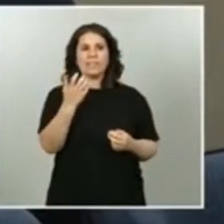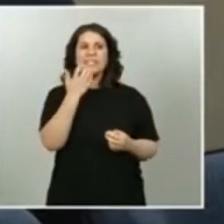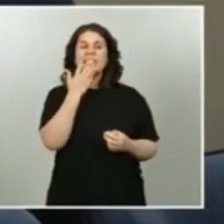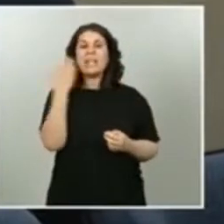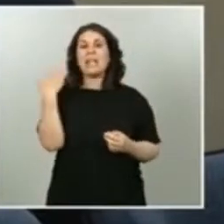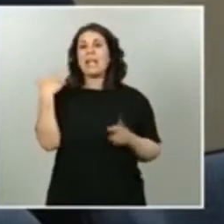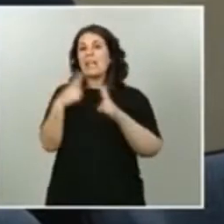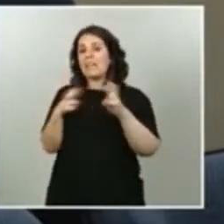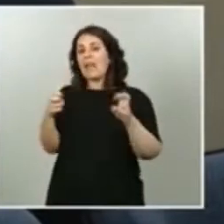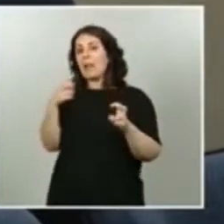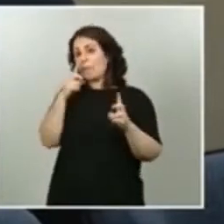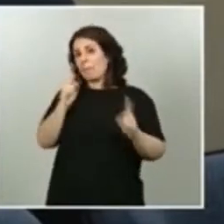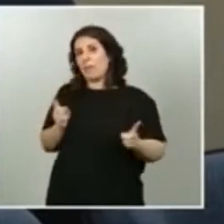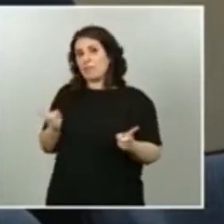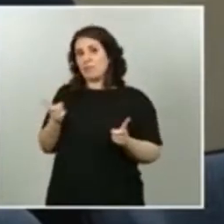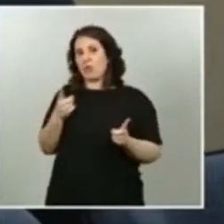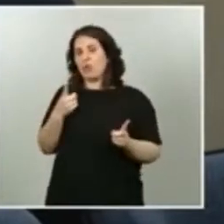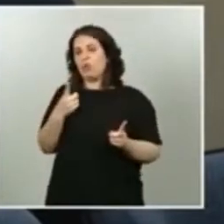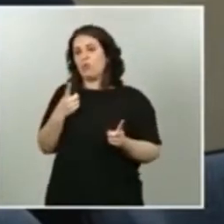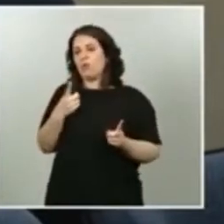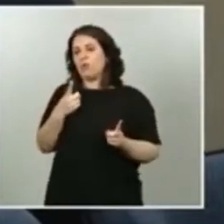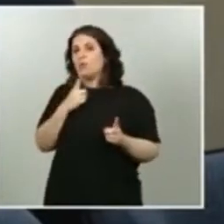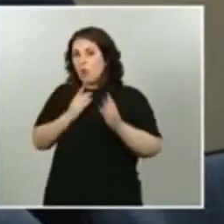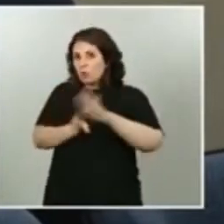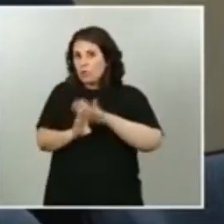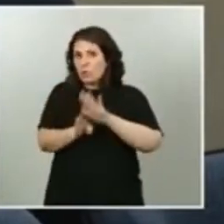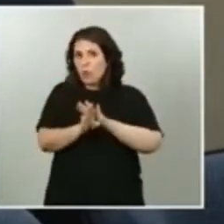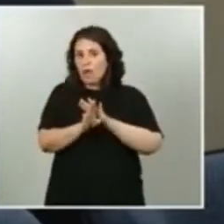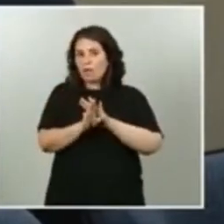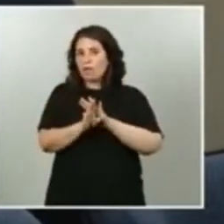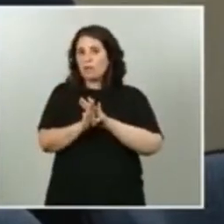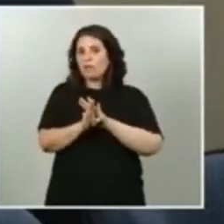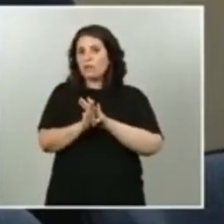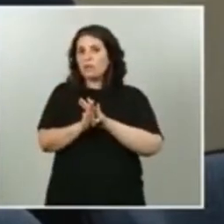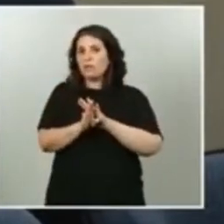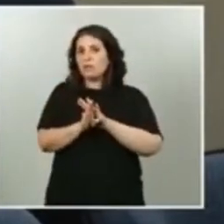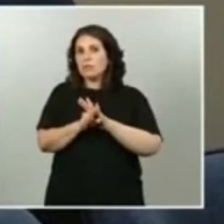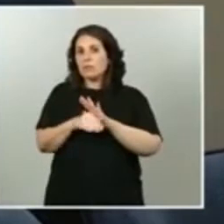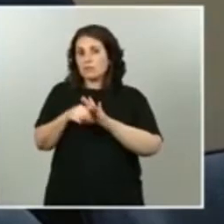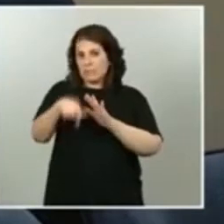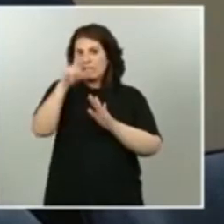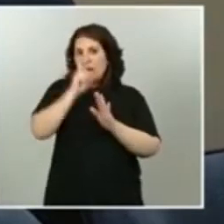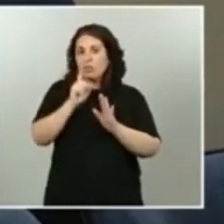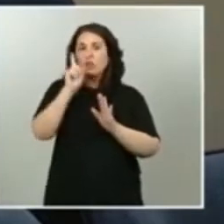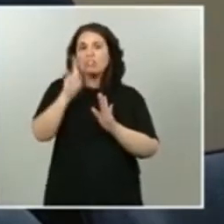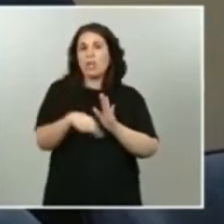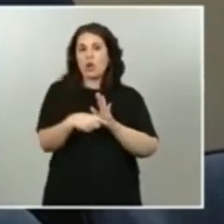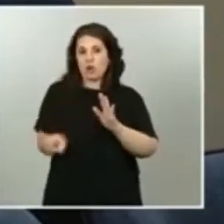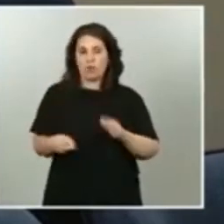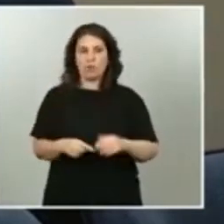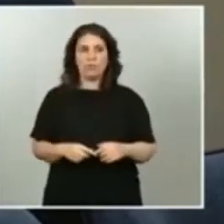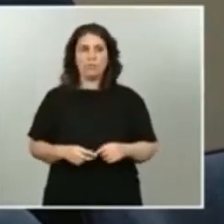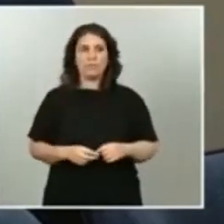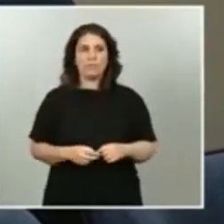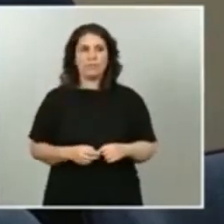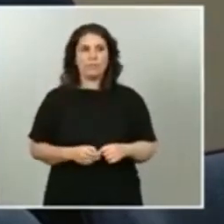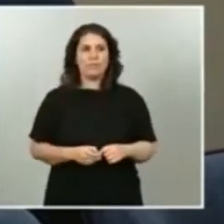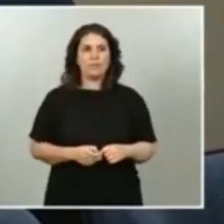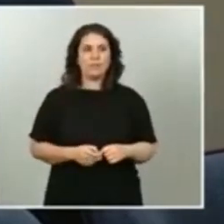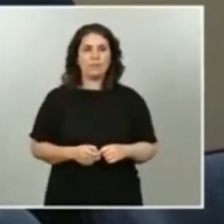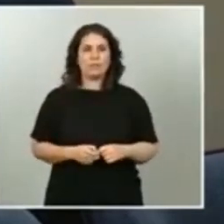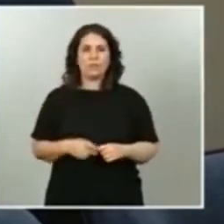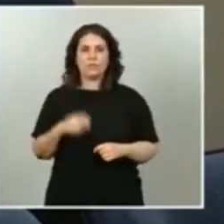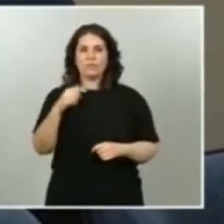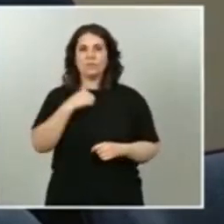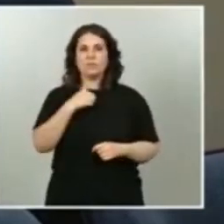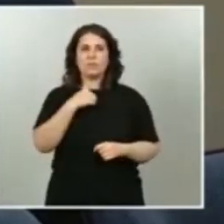reforma sigue estando prevista para este mismo año. Y al ministro de Fomento, simplemente,